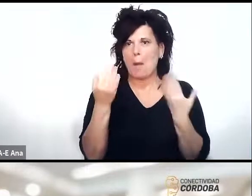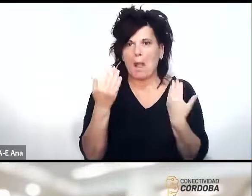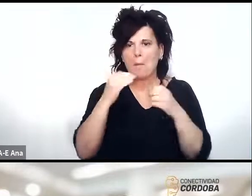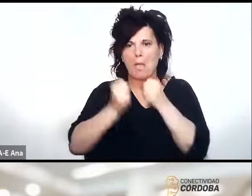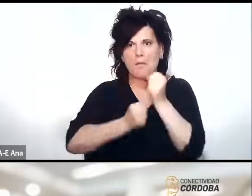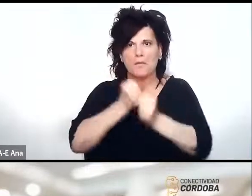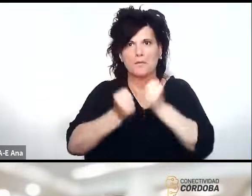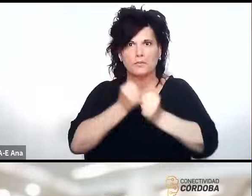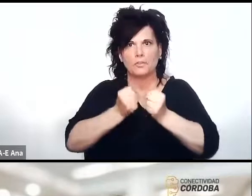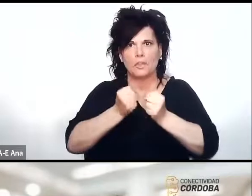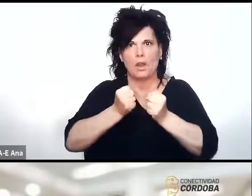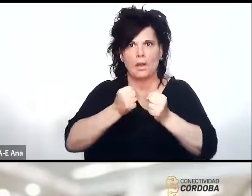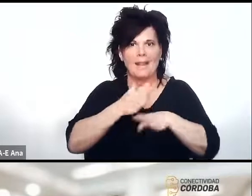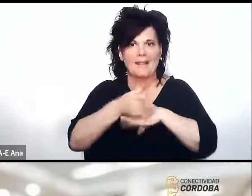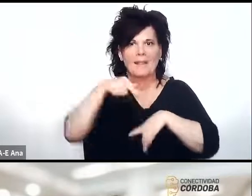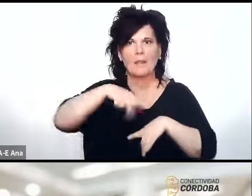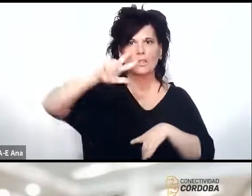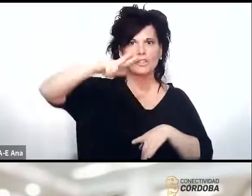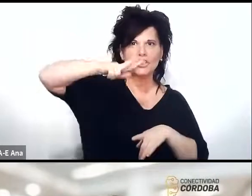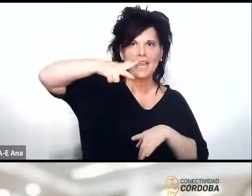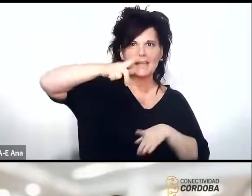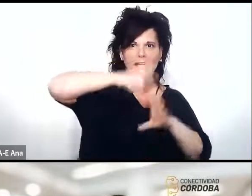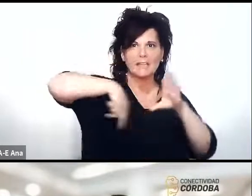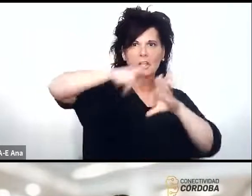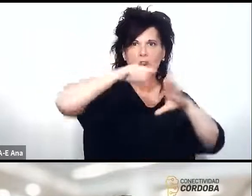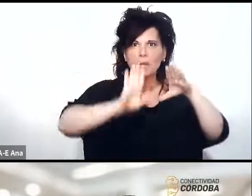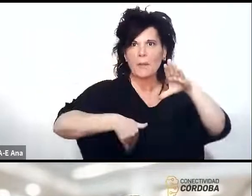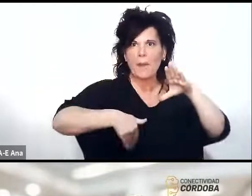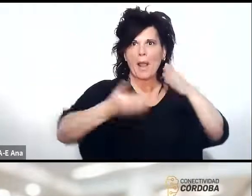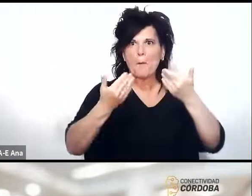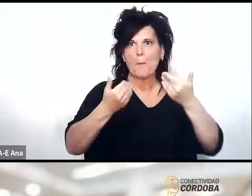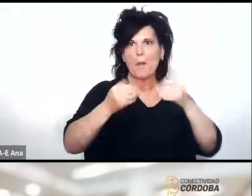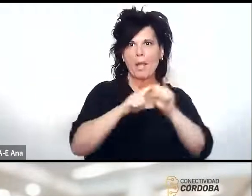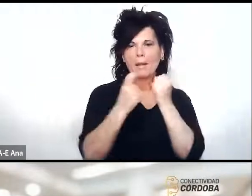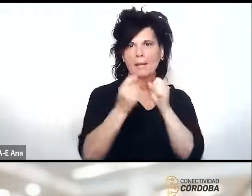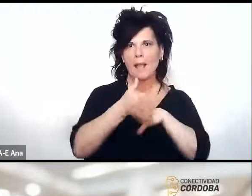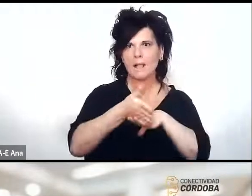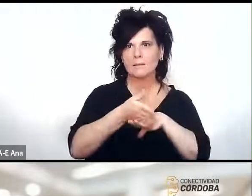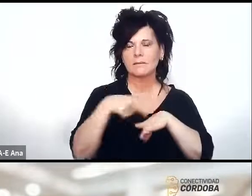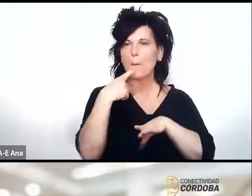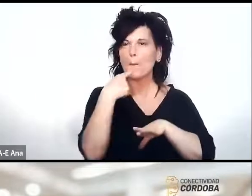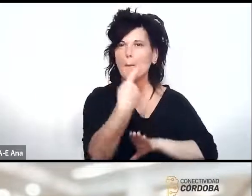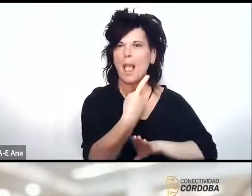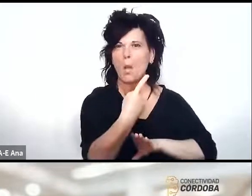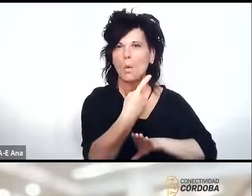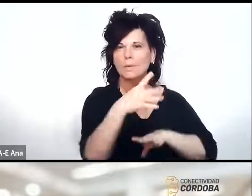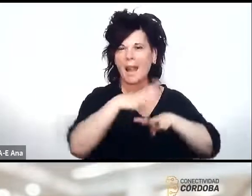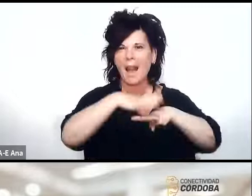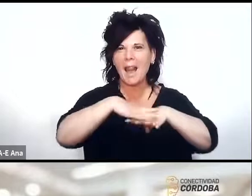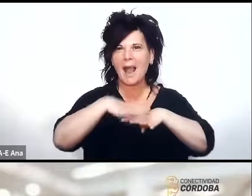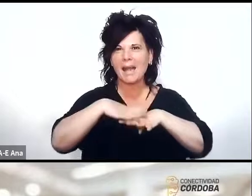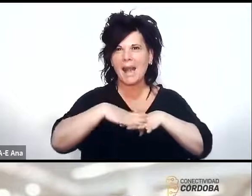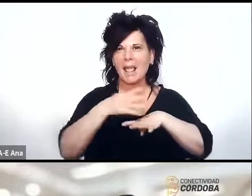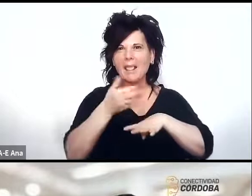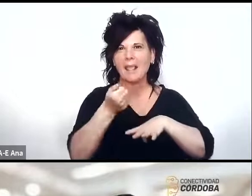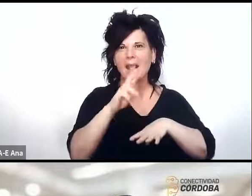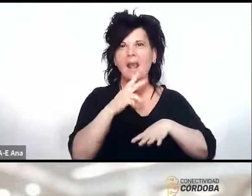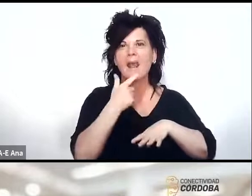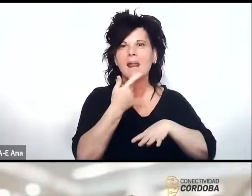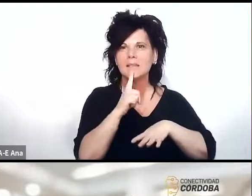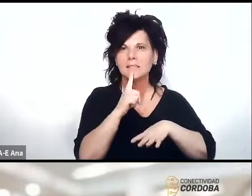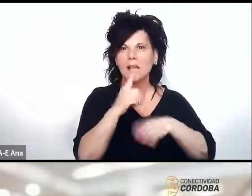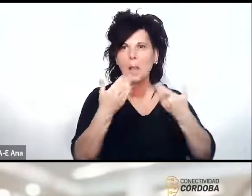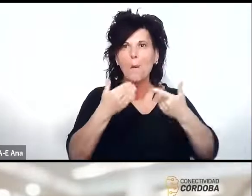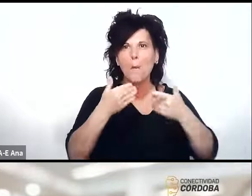vía estos satélites de órbita baja entonces preguntan si las redes satelitales de ARSAT podrían distribuir en regiones